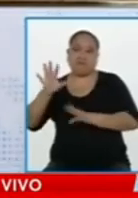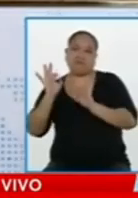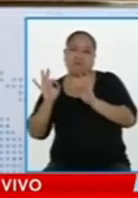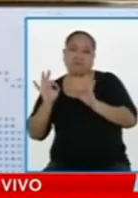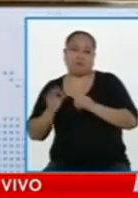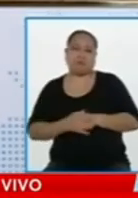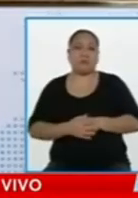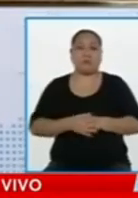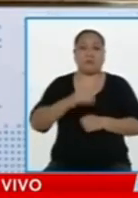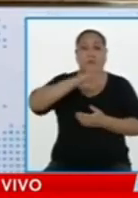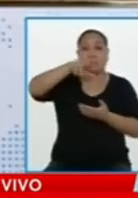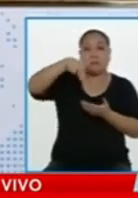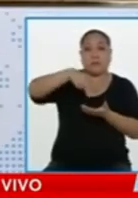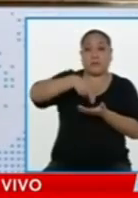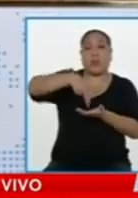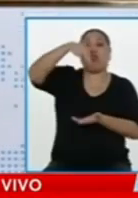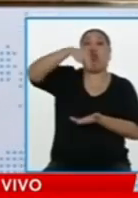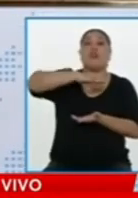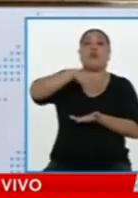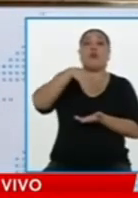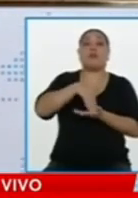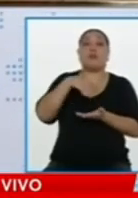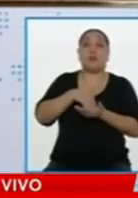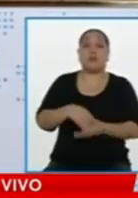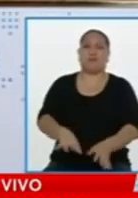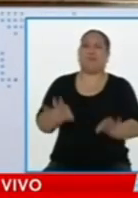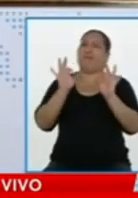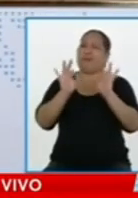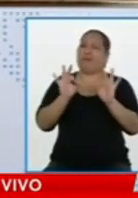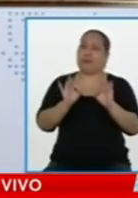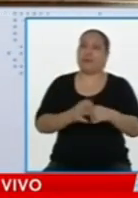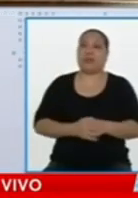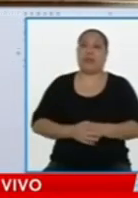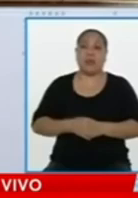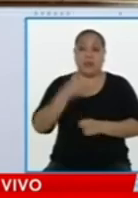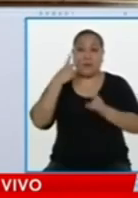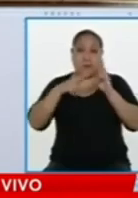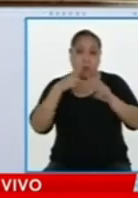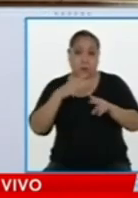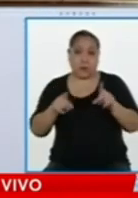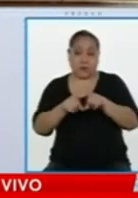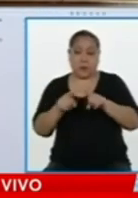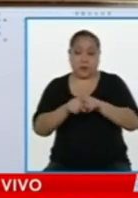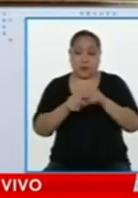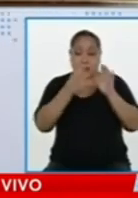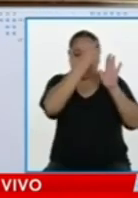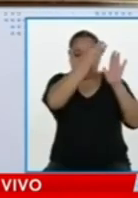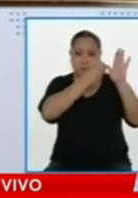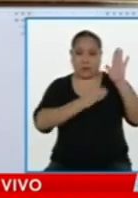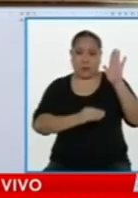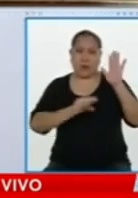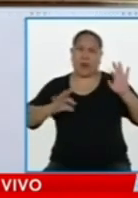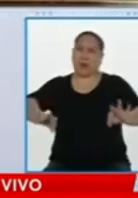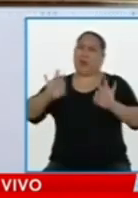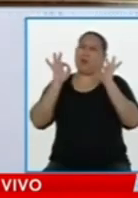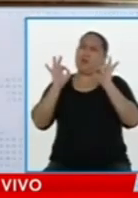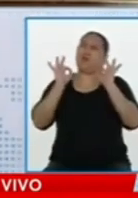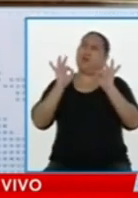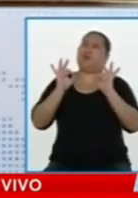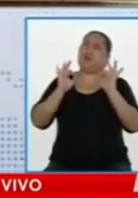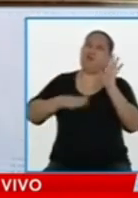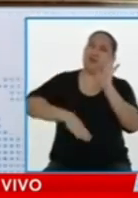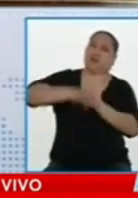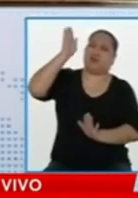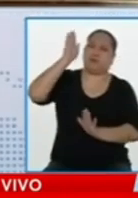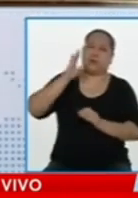Y, lógico, pues, los sectores laborales organizados ahorita están en pie de